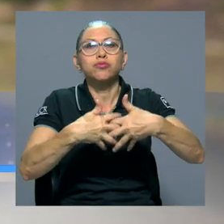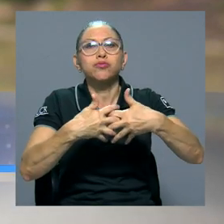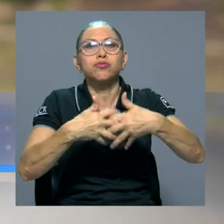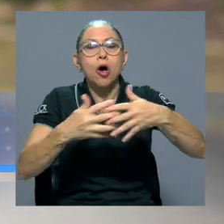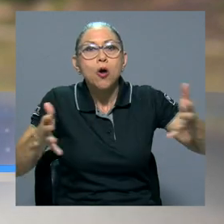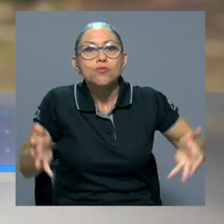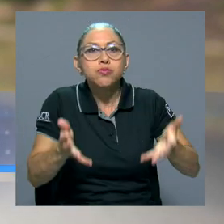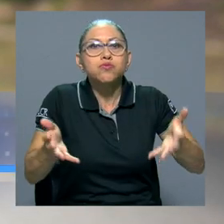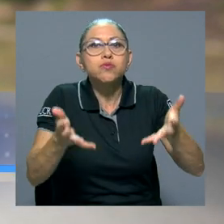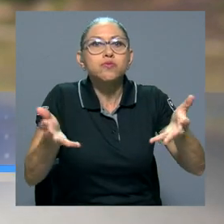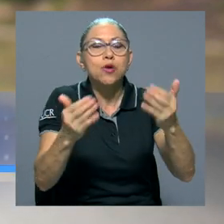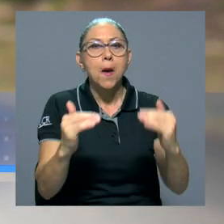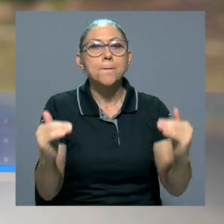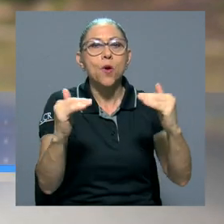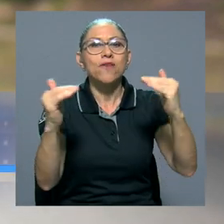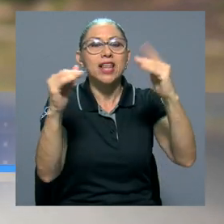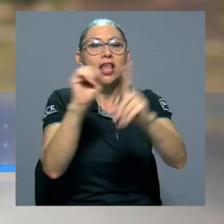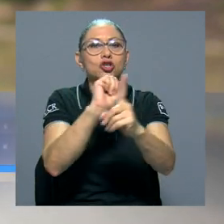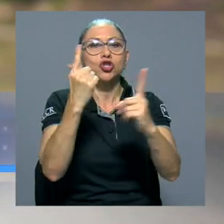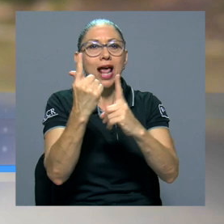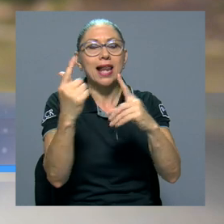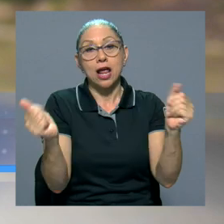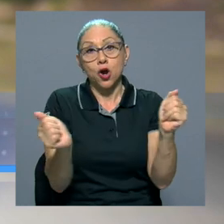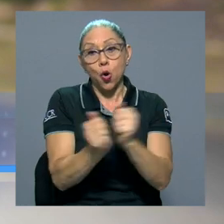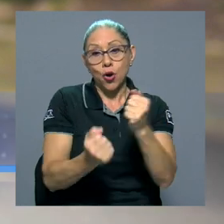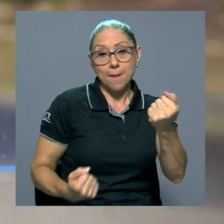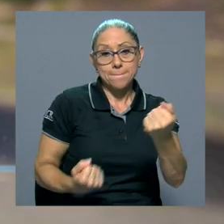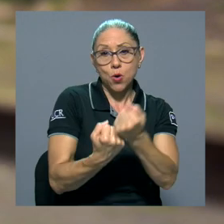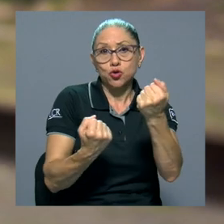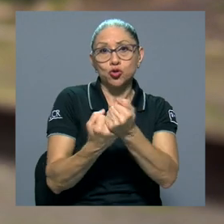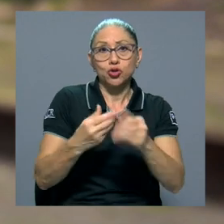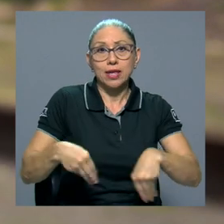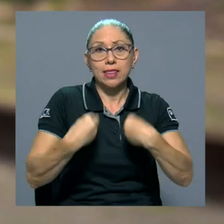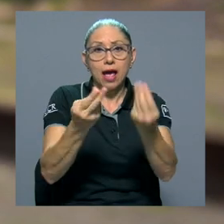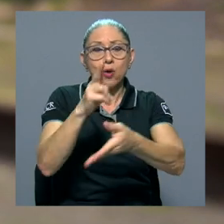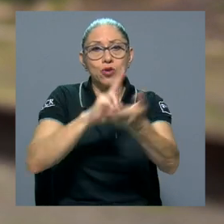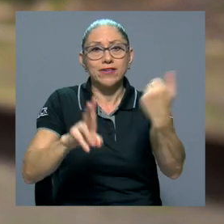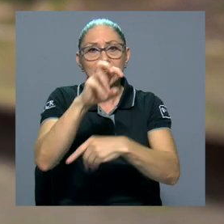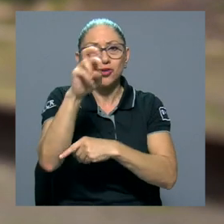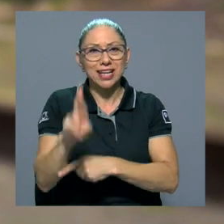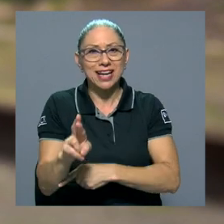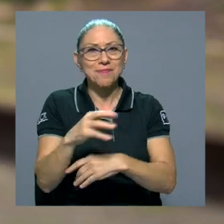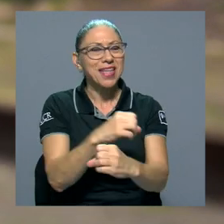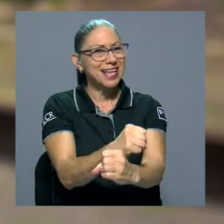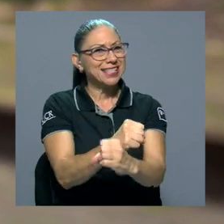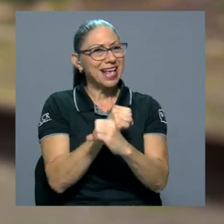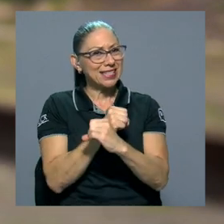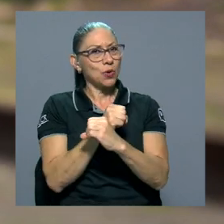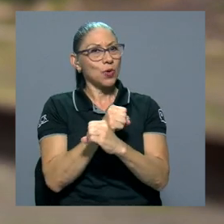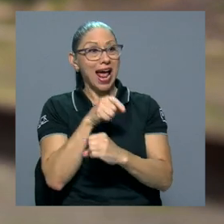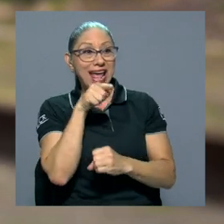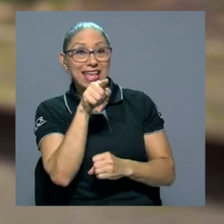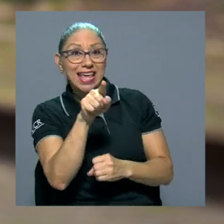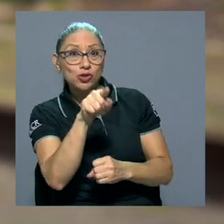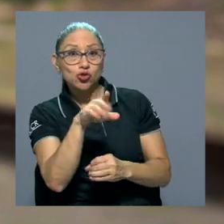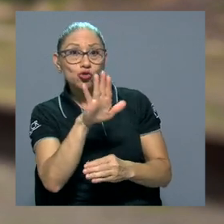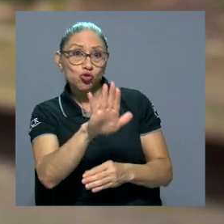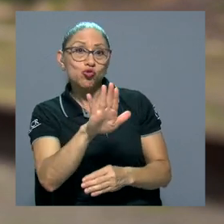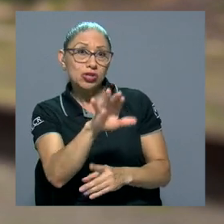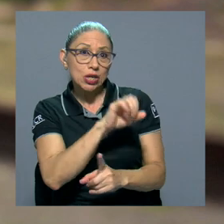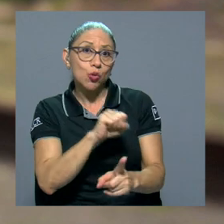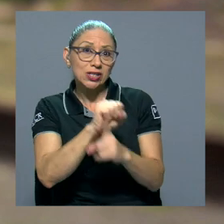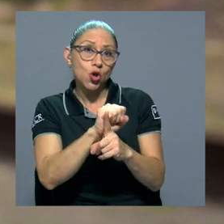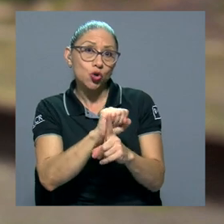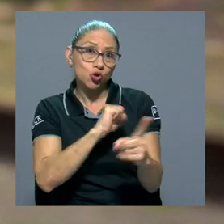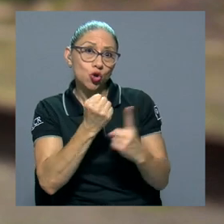través de todos estos apoyos que se dan en la Universidad de Costa Rica, se asegura que la condición socioeconómica no sea una limitante para las